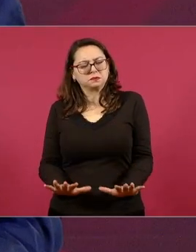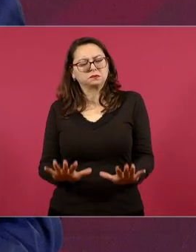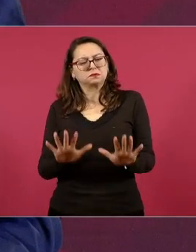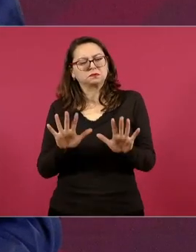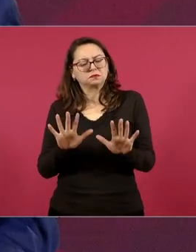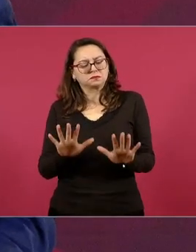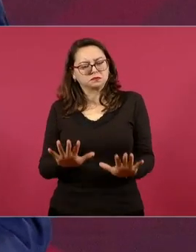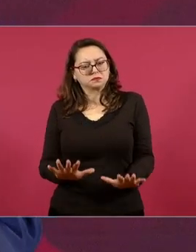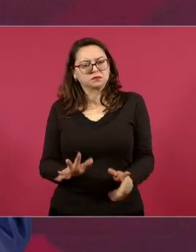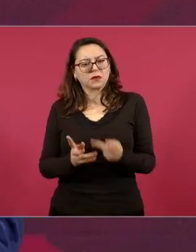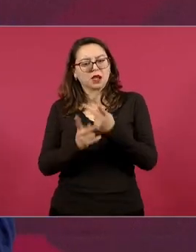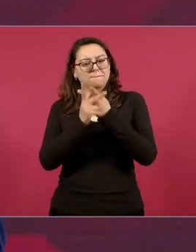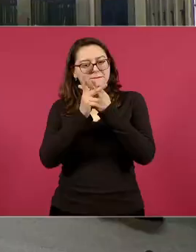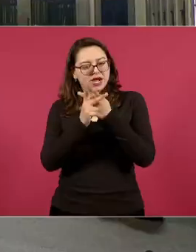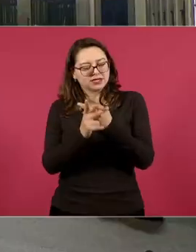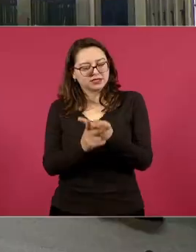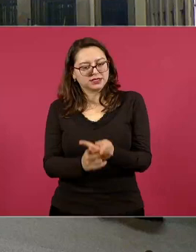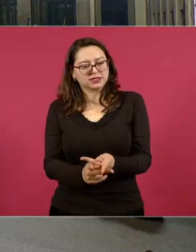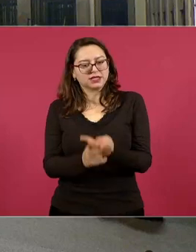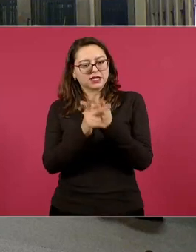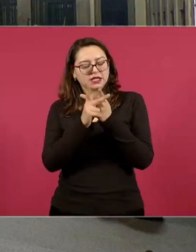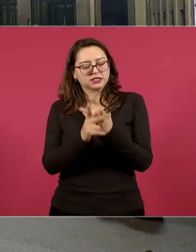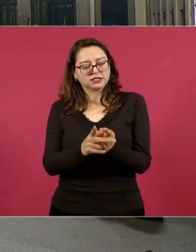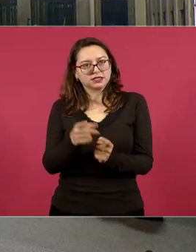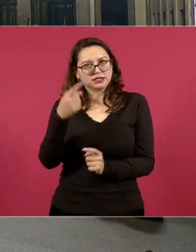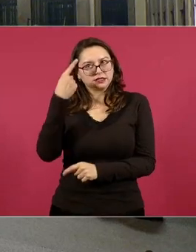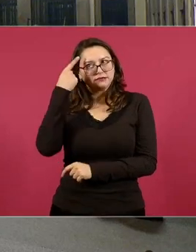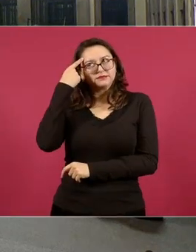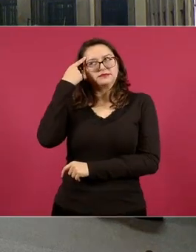paciencia prudencia